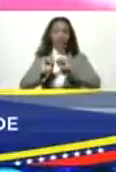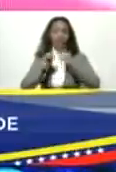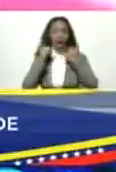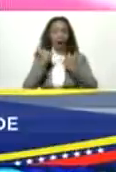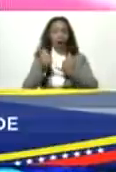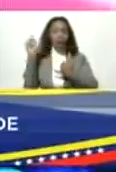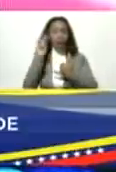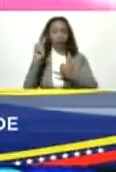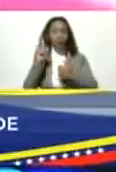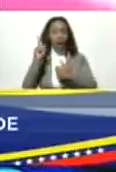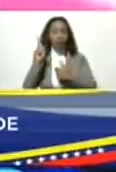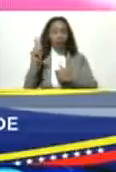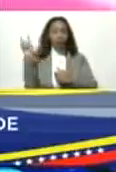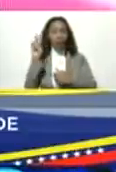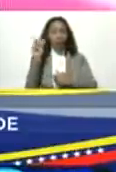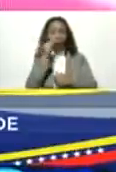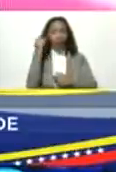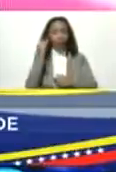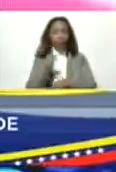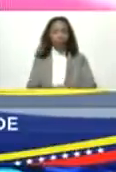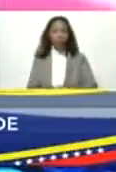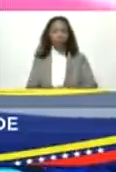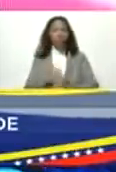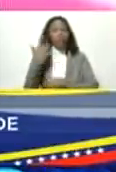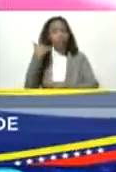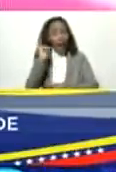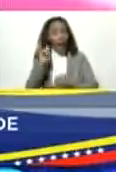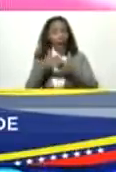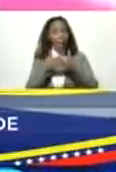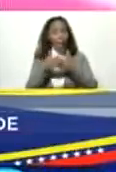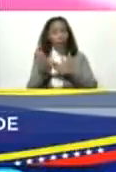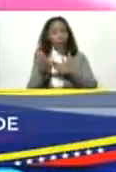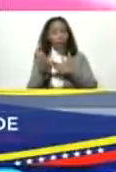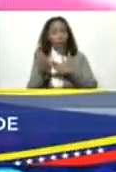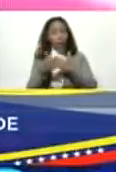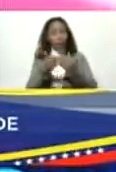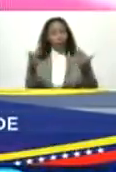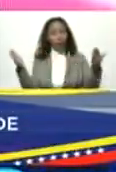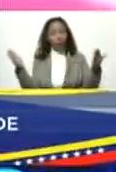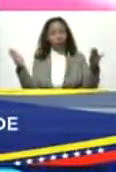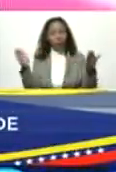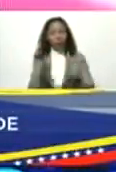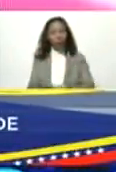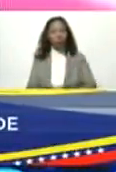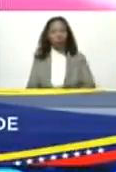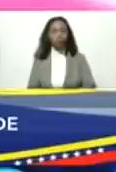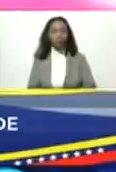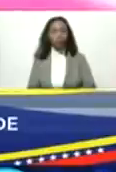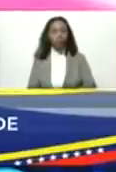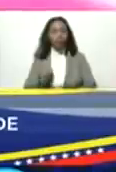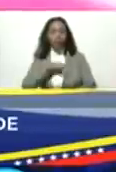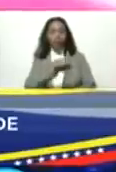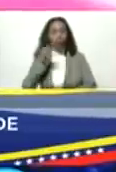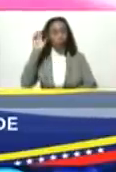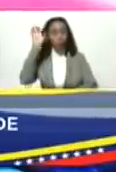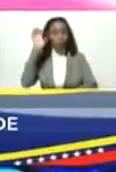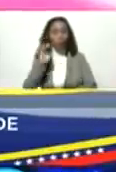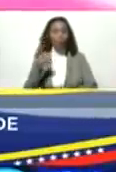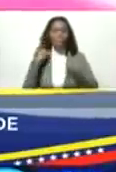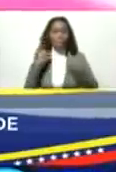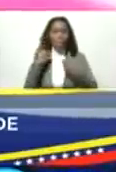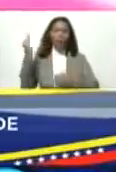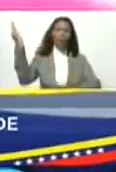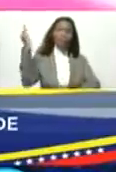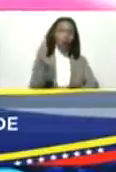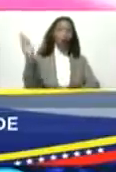donde están son venezolanos y venezolanas que tienen las puertas abiertas de nuestro país para